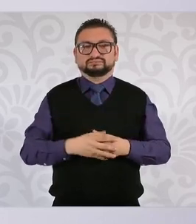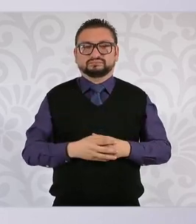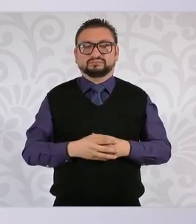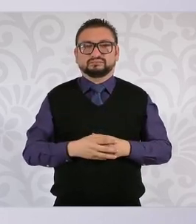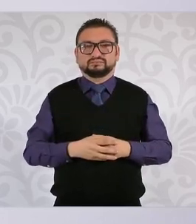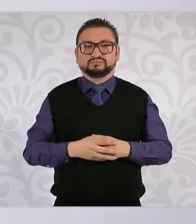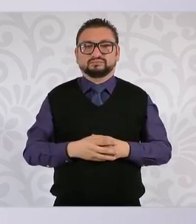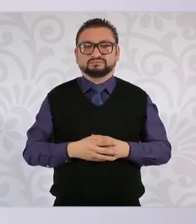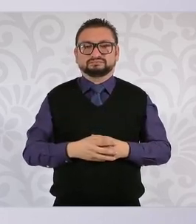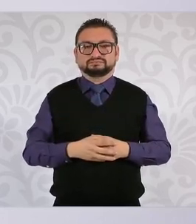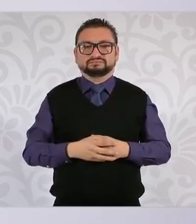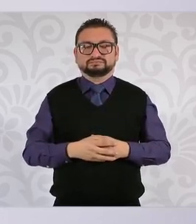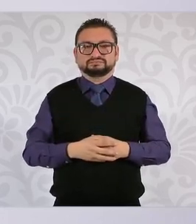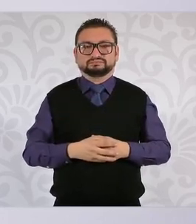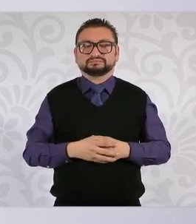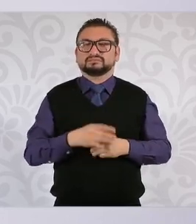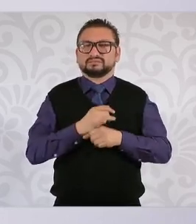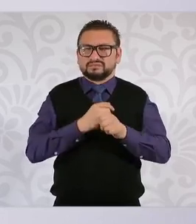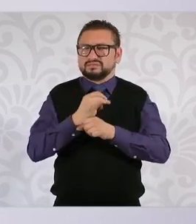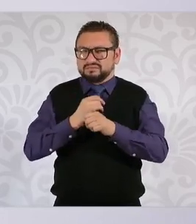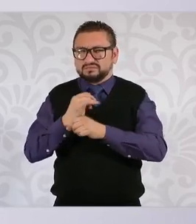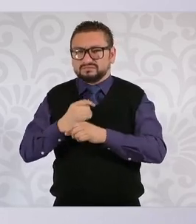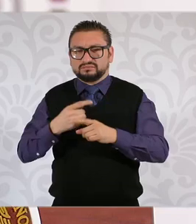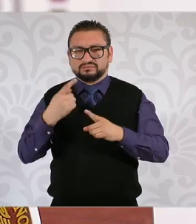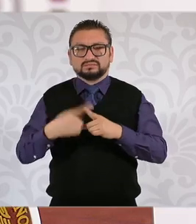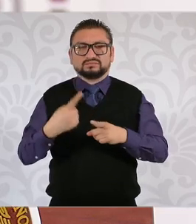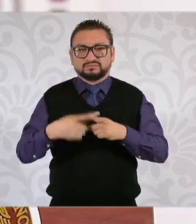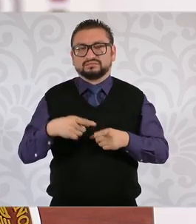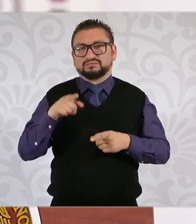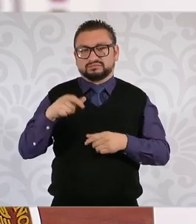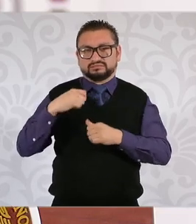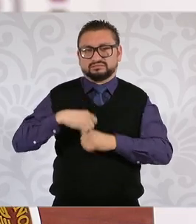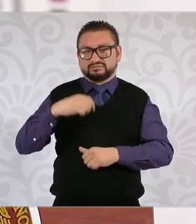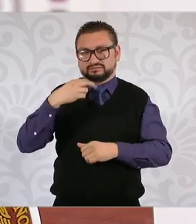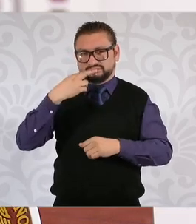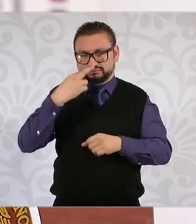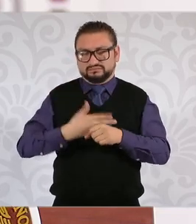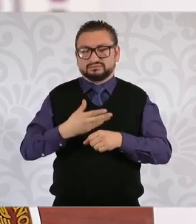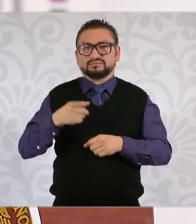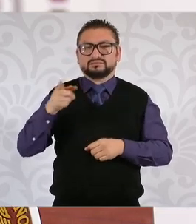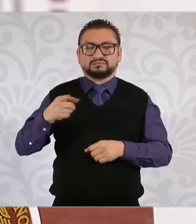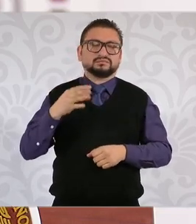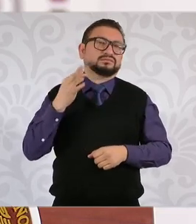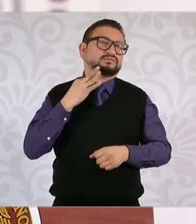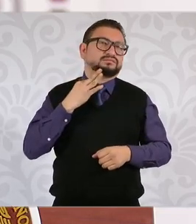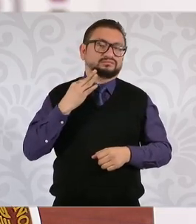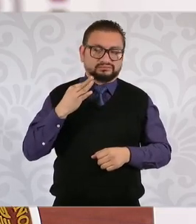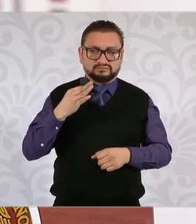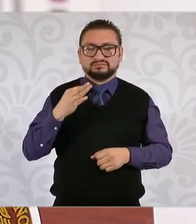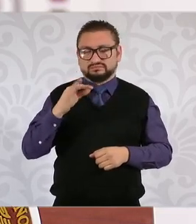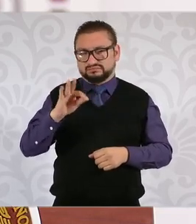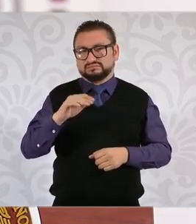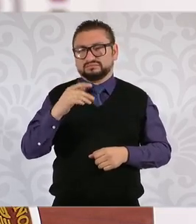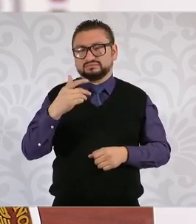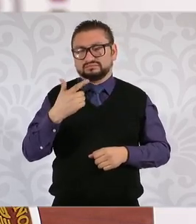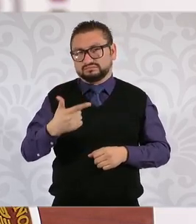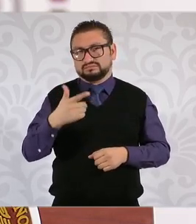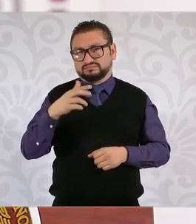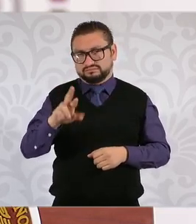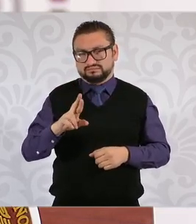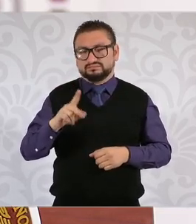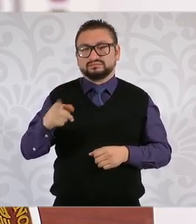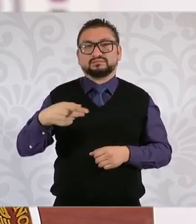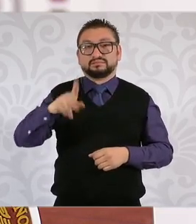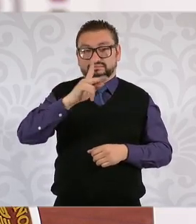en esta investigación? Es la Fiscalía General de la República. Pero no hay que especular